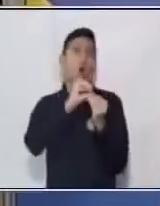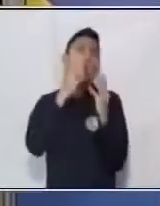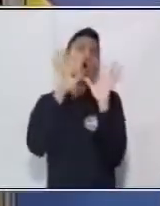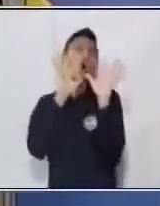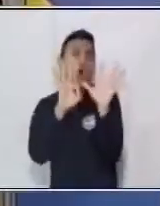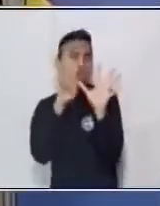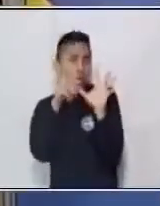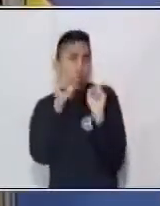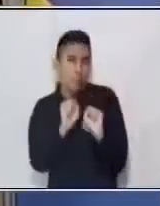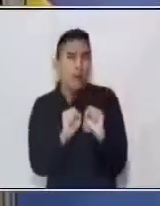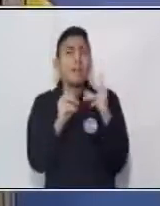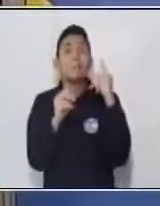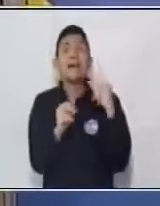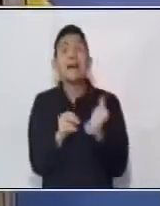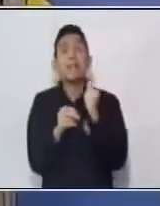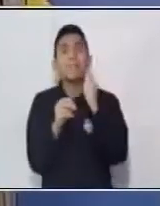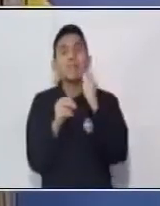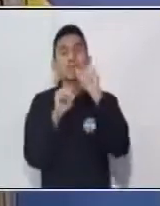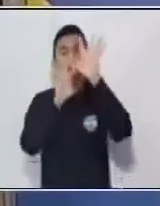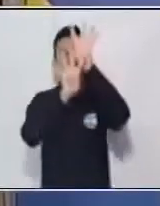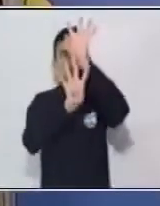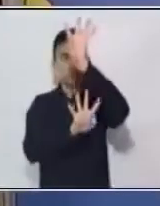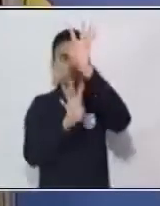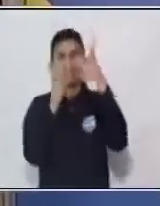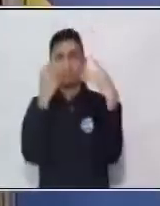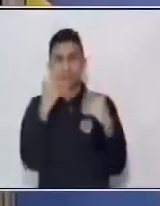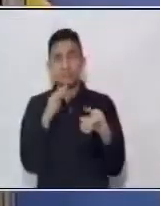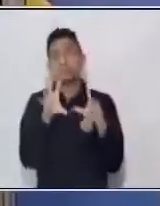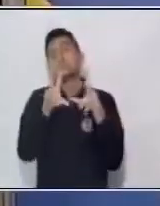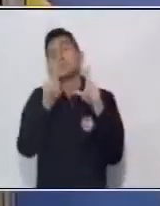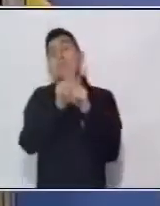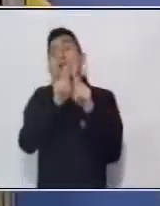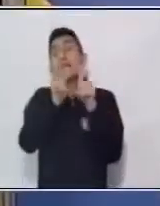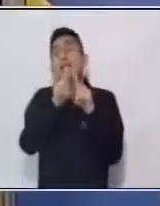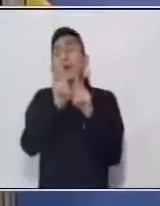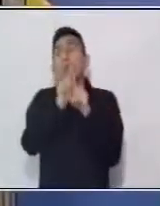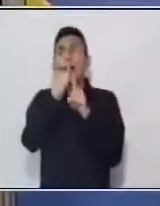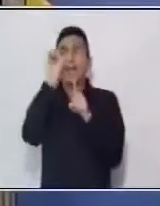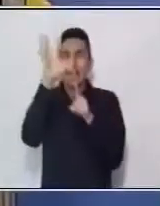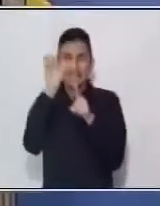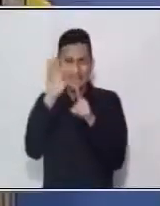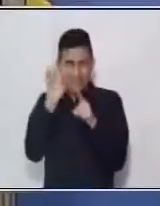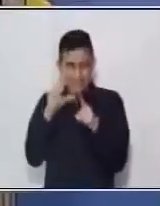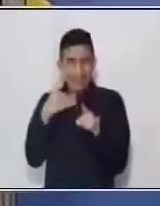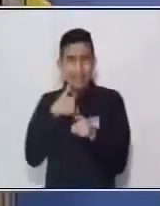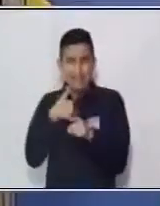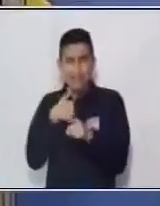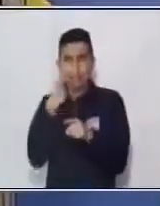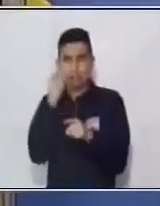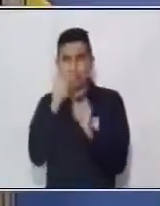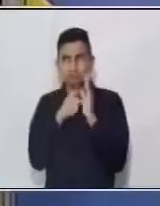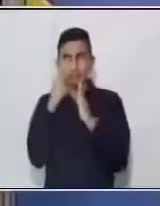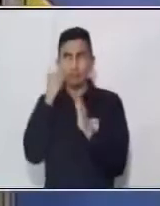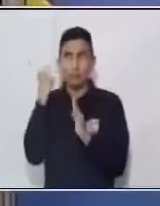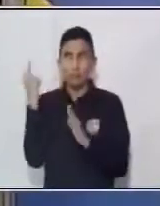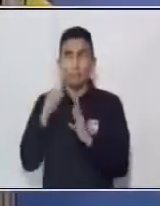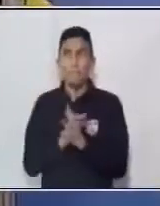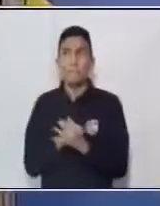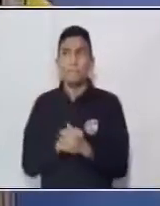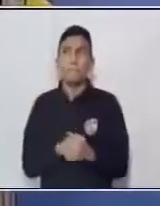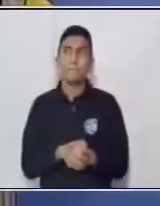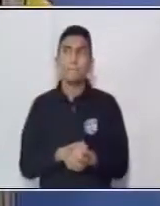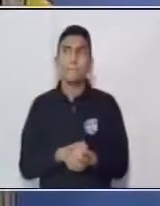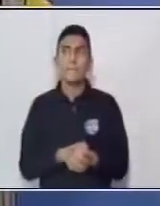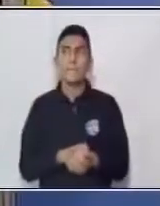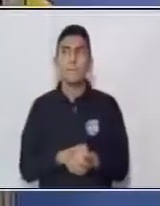cuatro, llegamos más rápido a la respuesta. Pasa lo mismo con unas estrellas que ellos tenían. Contemos cuántas estrellas tiene cada